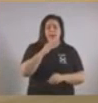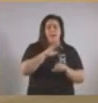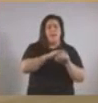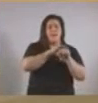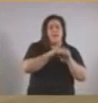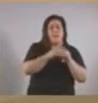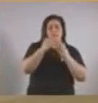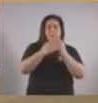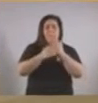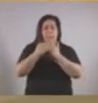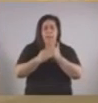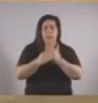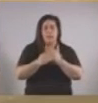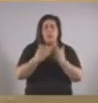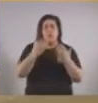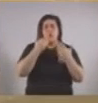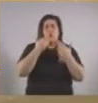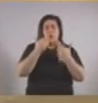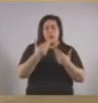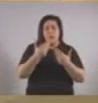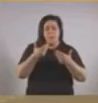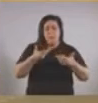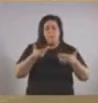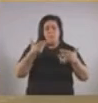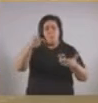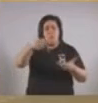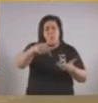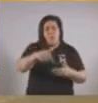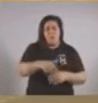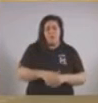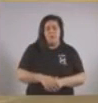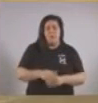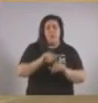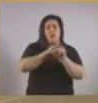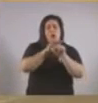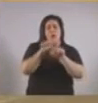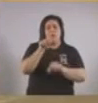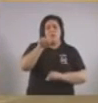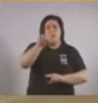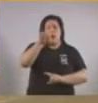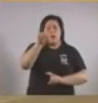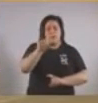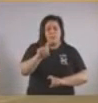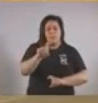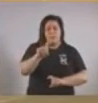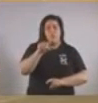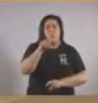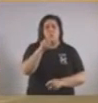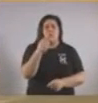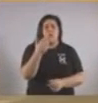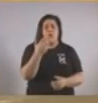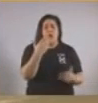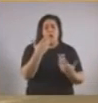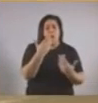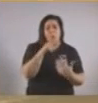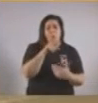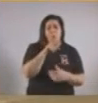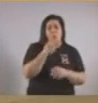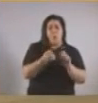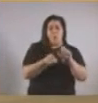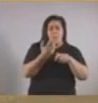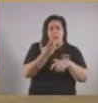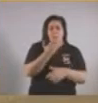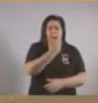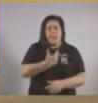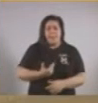ministros, gracias por recibirnos. La pregunta, Horacio, es para usted. ¿Ha dialogado o ha hablado hoy a la mañana